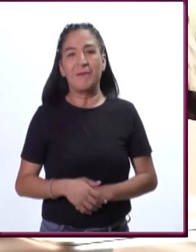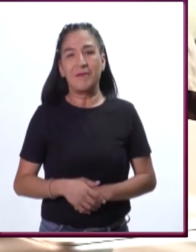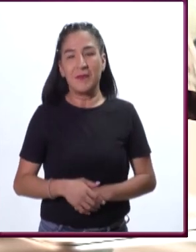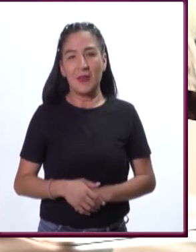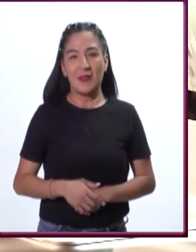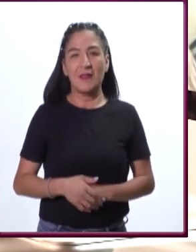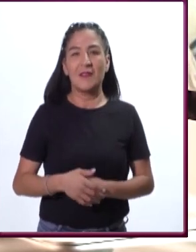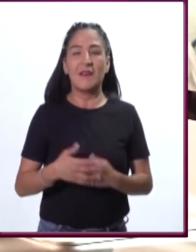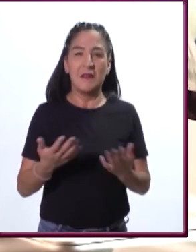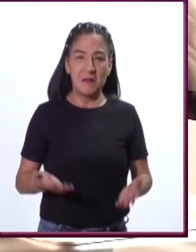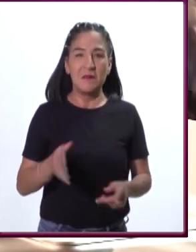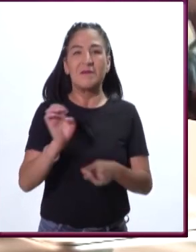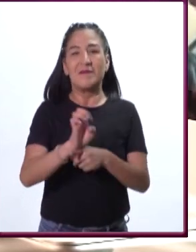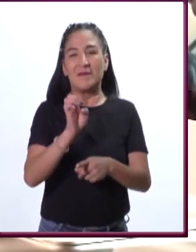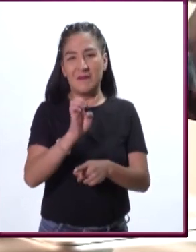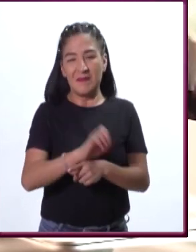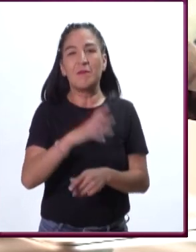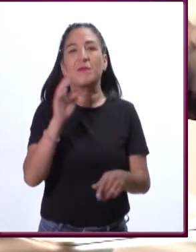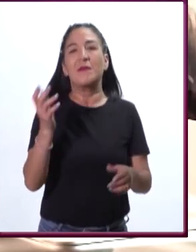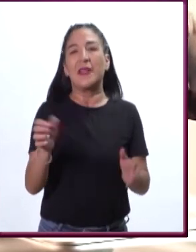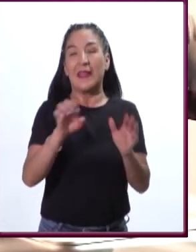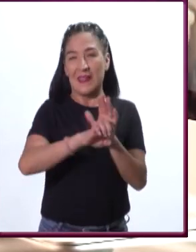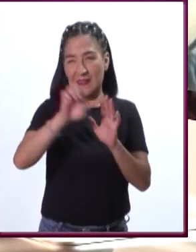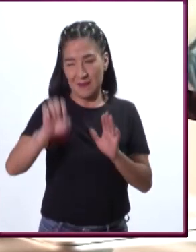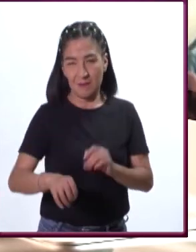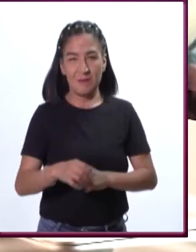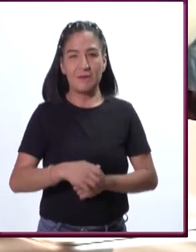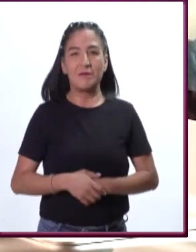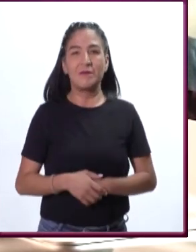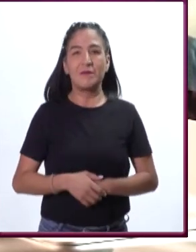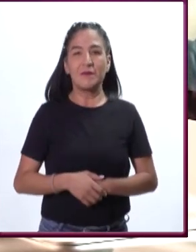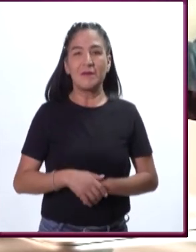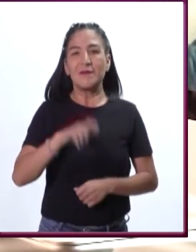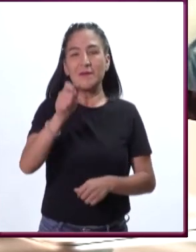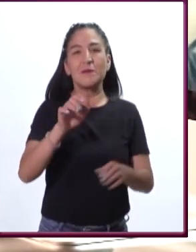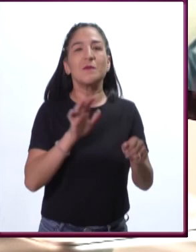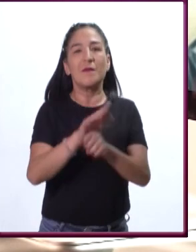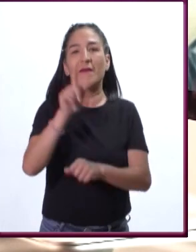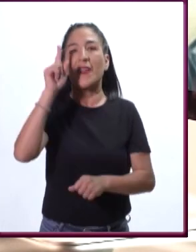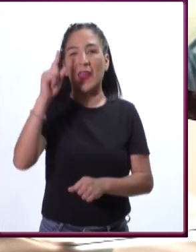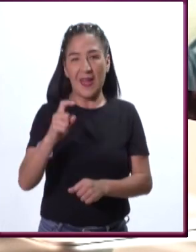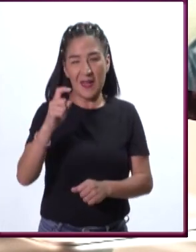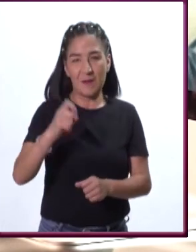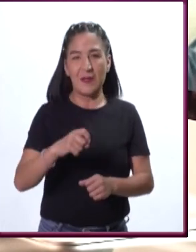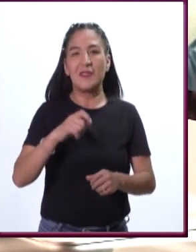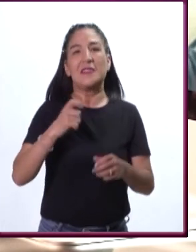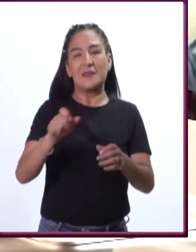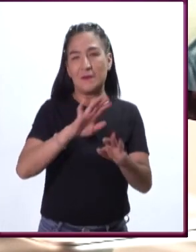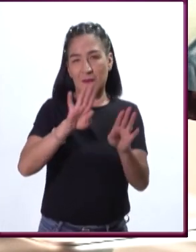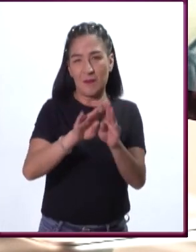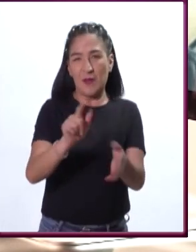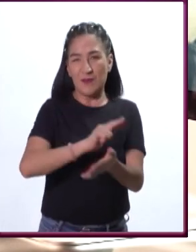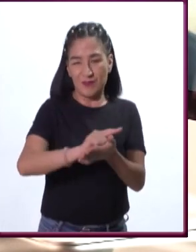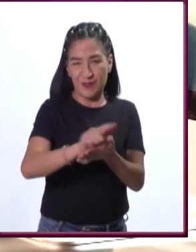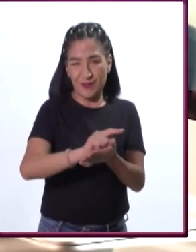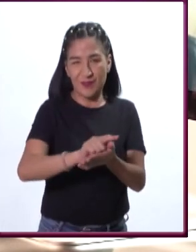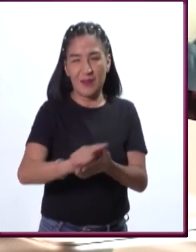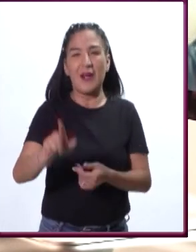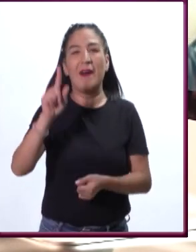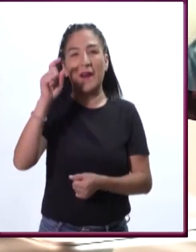Este, por ejemplo, tenemos la filtración del agua. A nosotros,